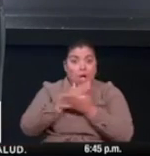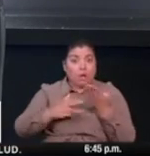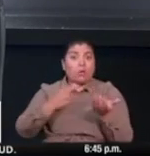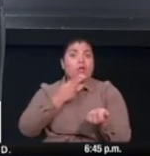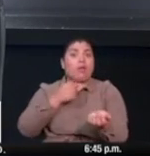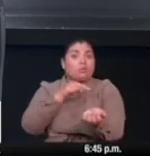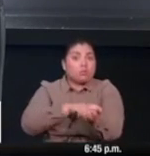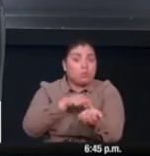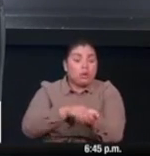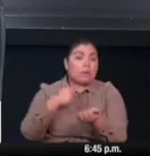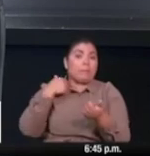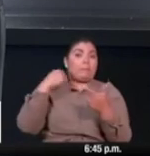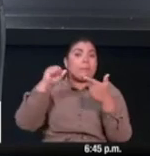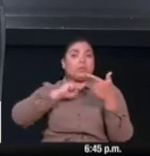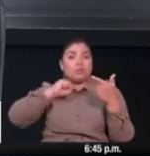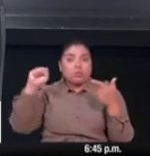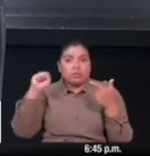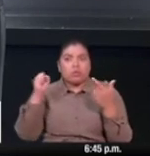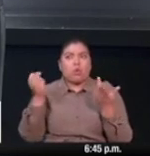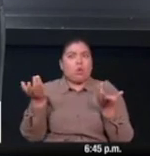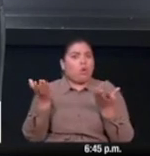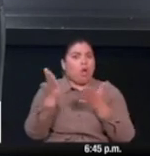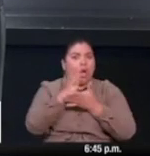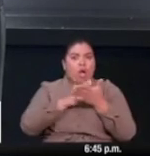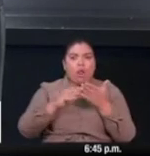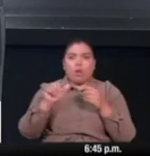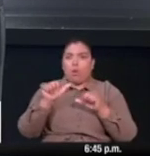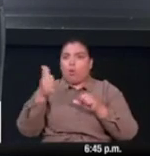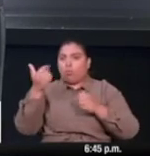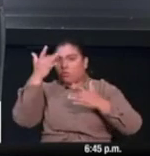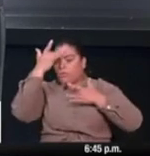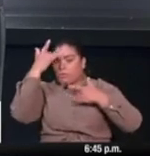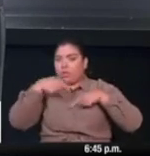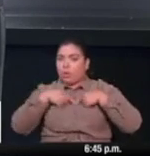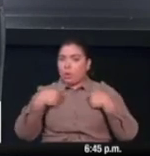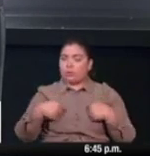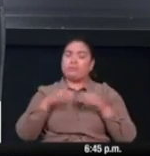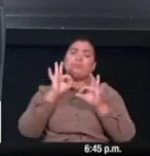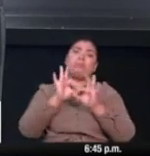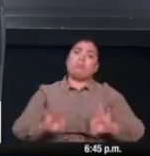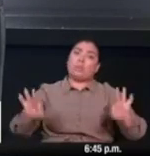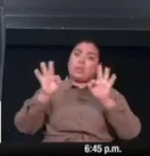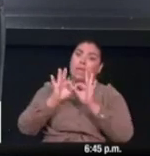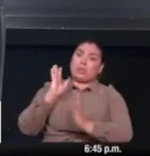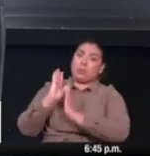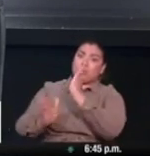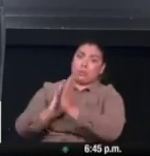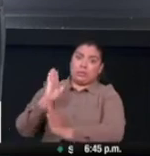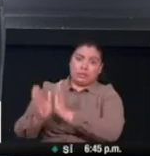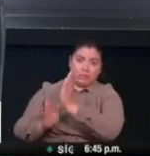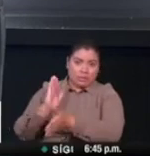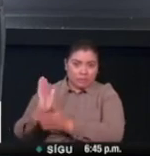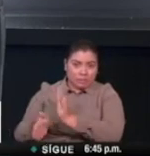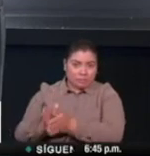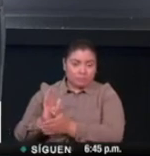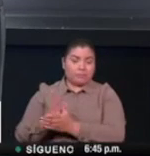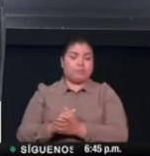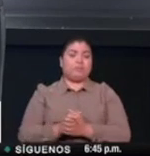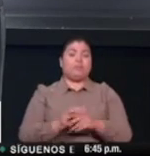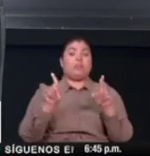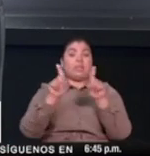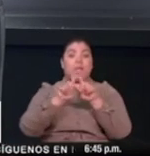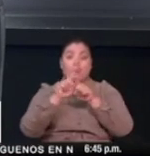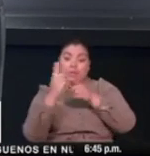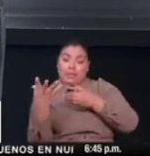padece de hipertensión arterial, o que tiene alguna enfermedad crónica, es importante cuidarlo. Y también, dentro del hogar,